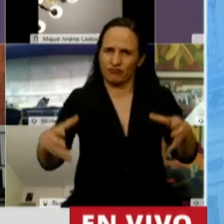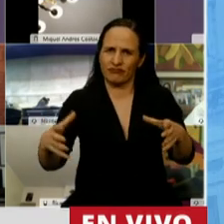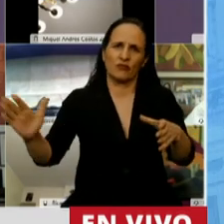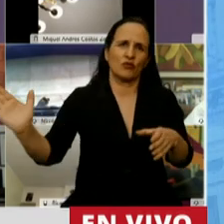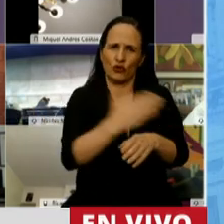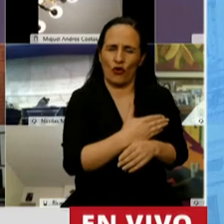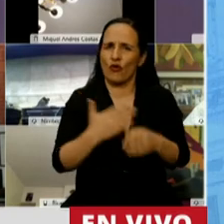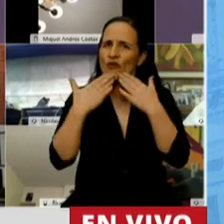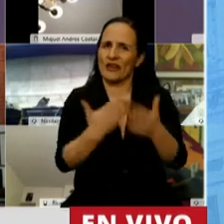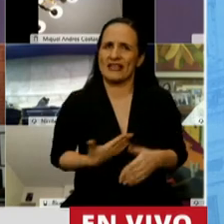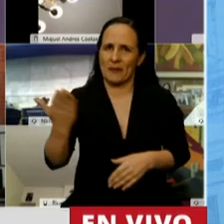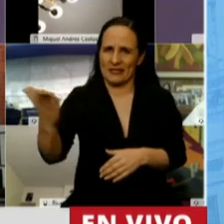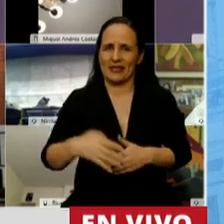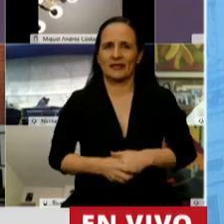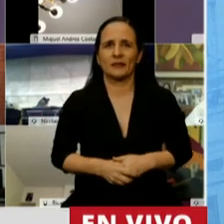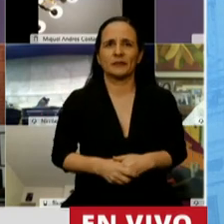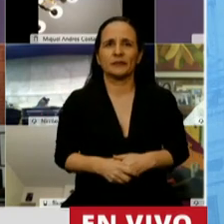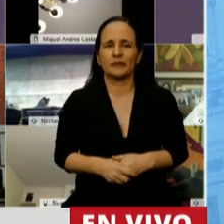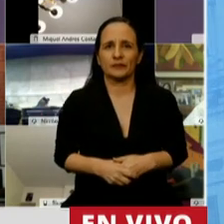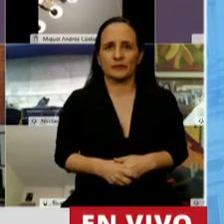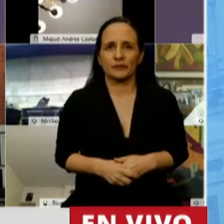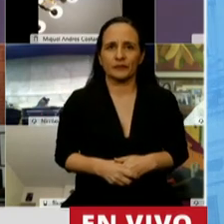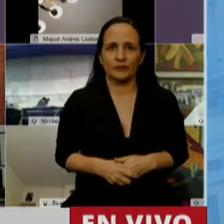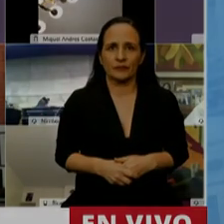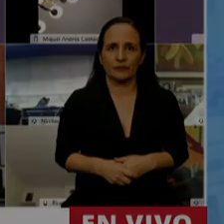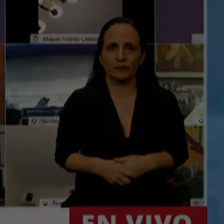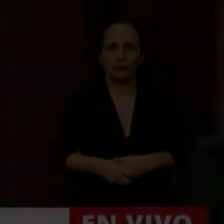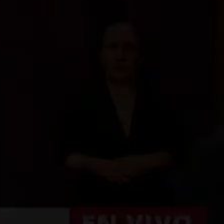argentinos. Gracias, señor presidente. Muchas gracias, diputada.